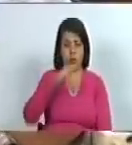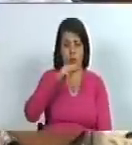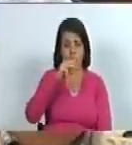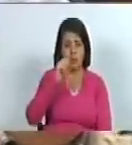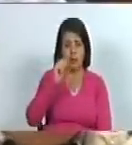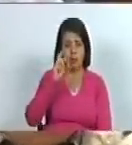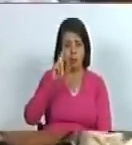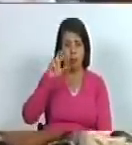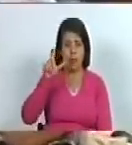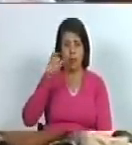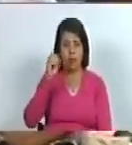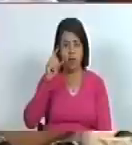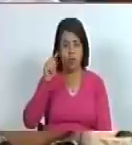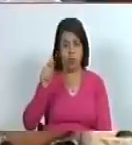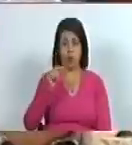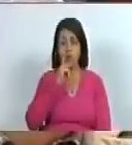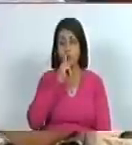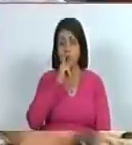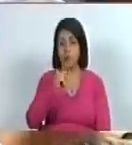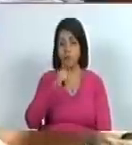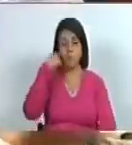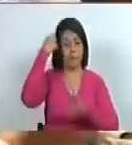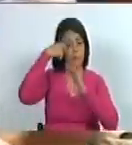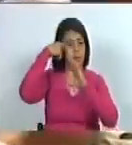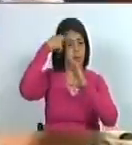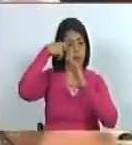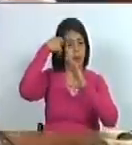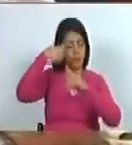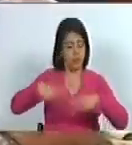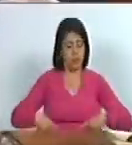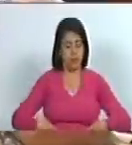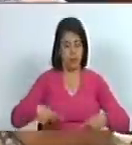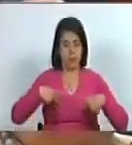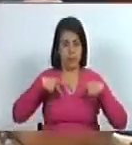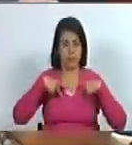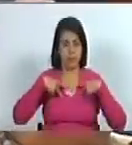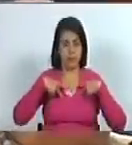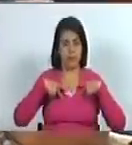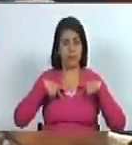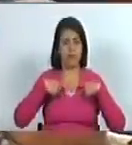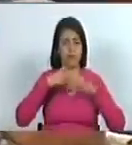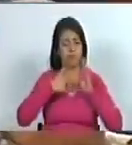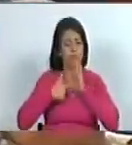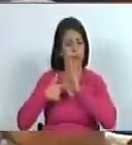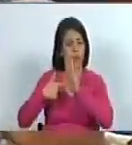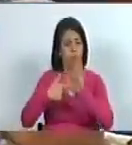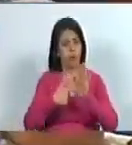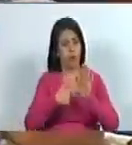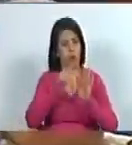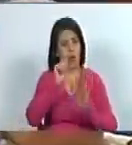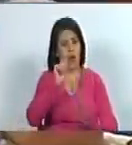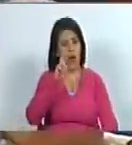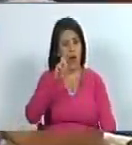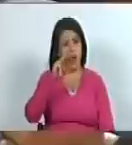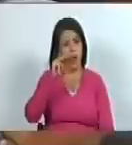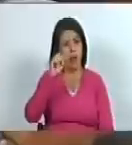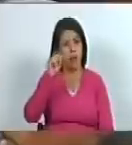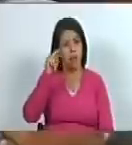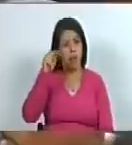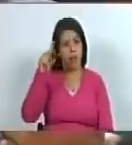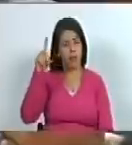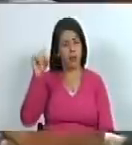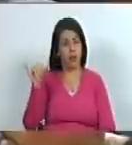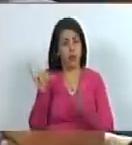Benacerraf con un documental una película documental de su vida supo reflejar a un Armando Reverón más